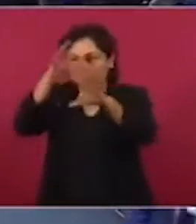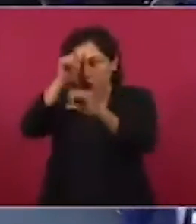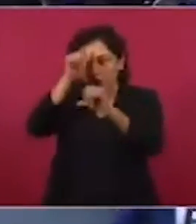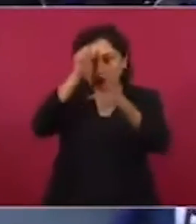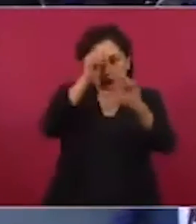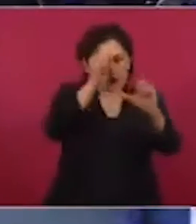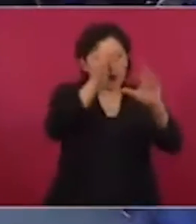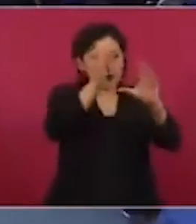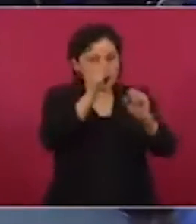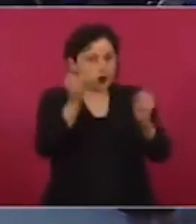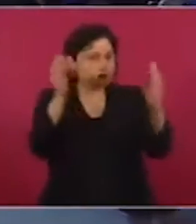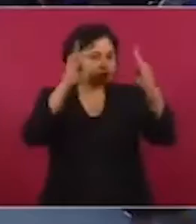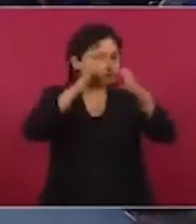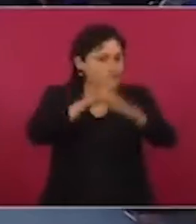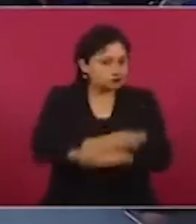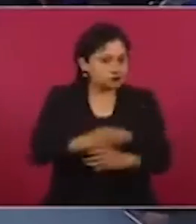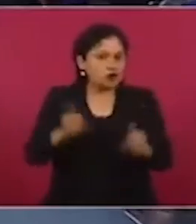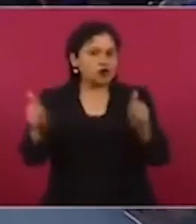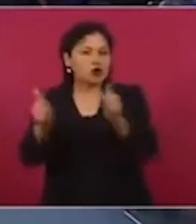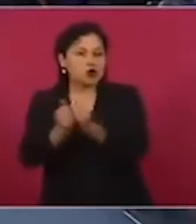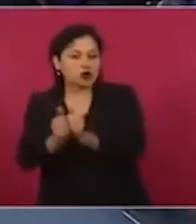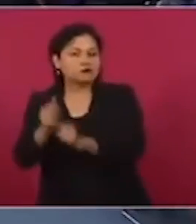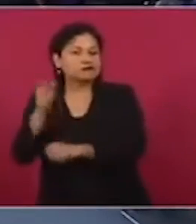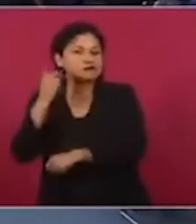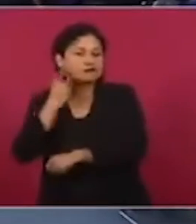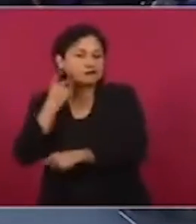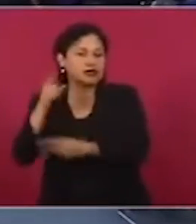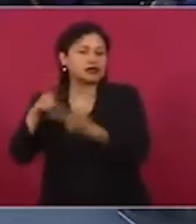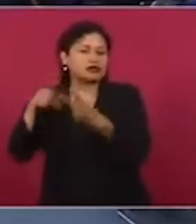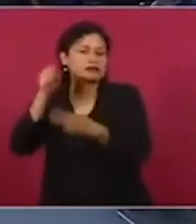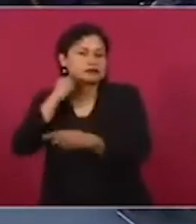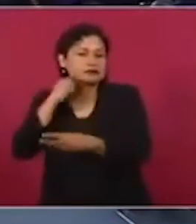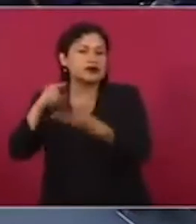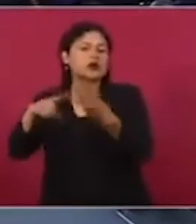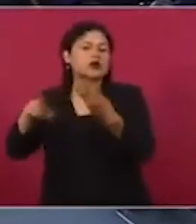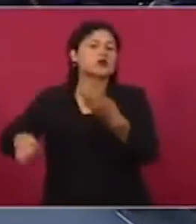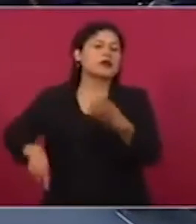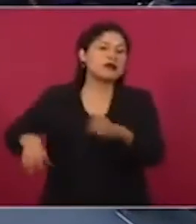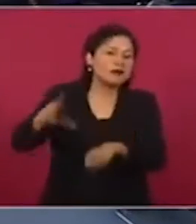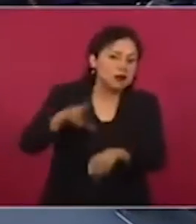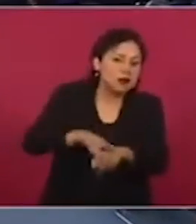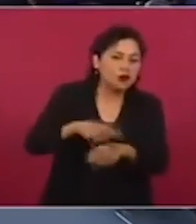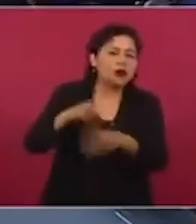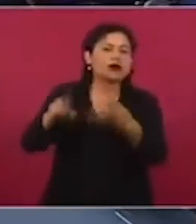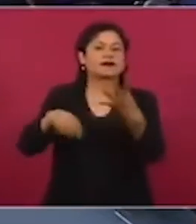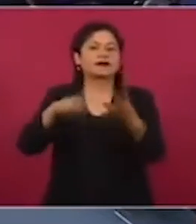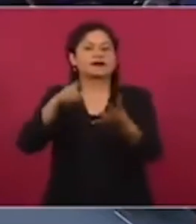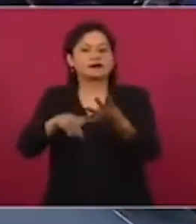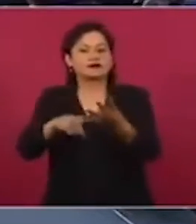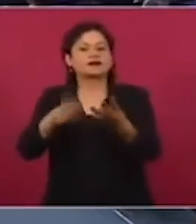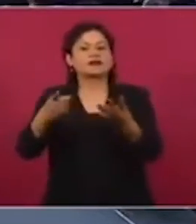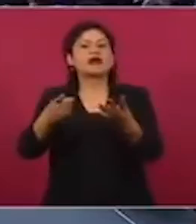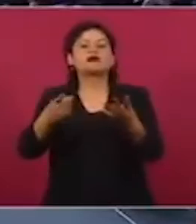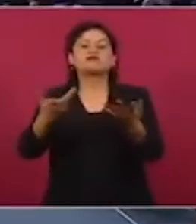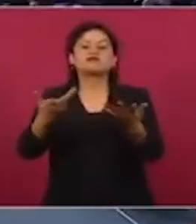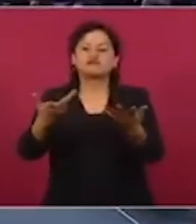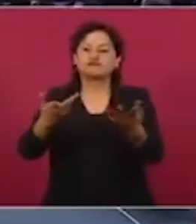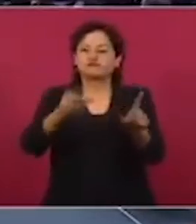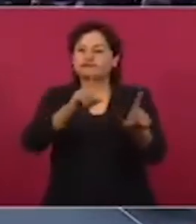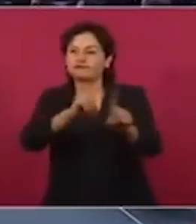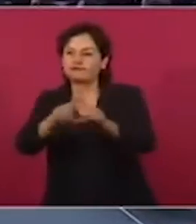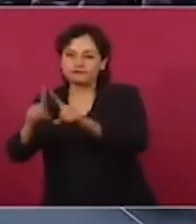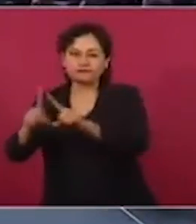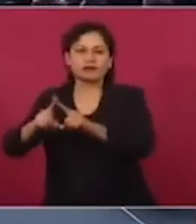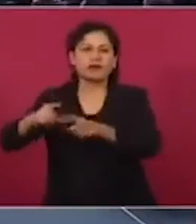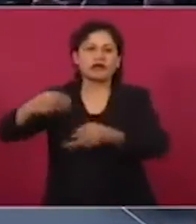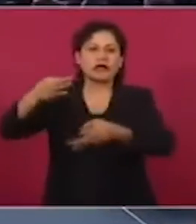con la Fiscalía General de la República, con el Poder Judicial. Me ayuda